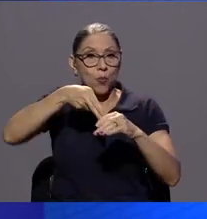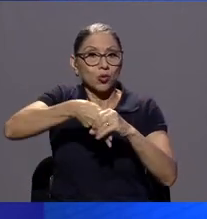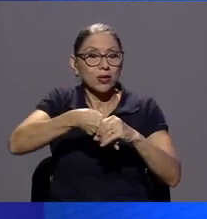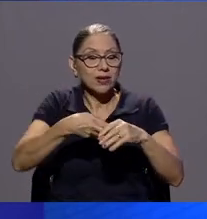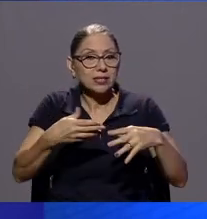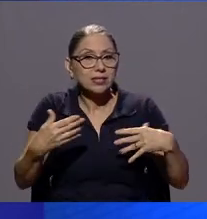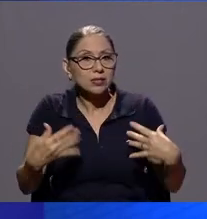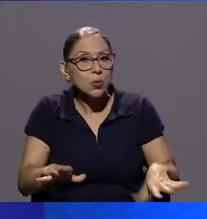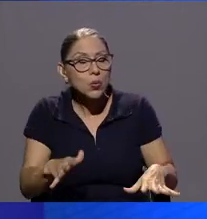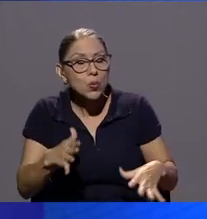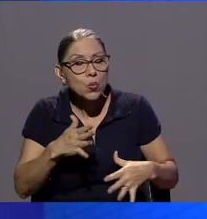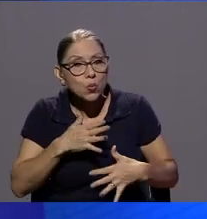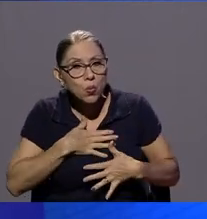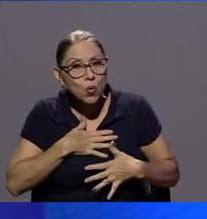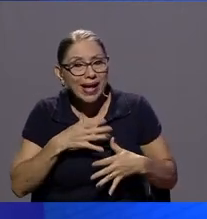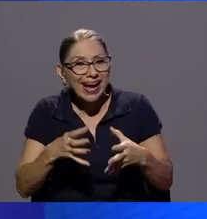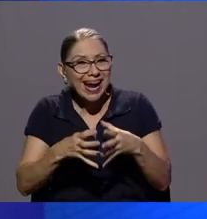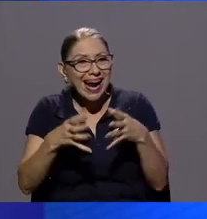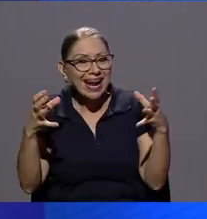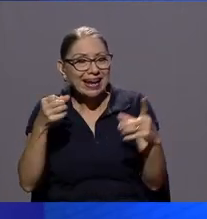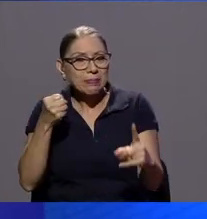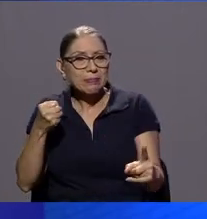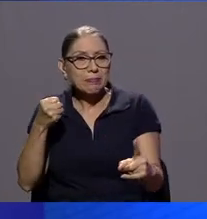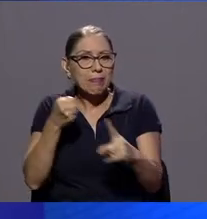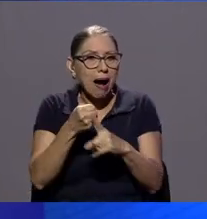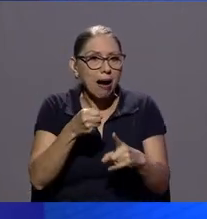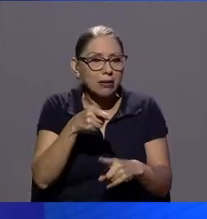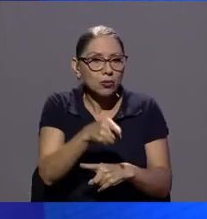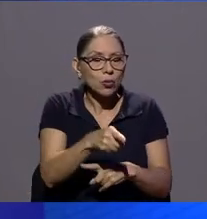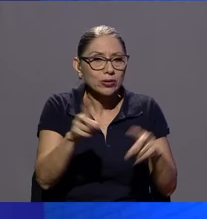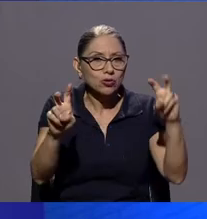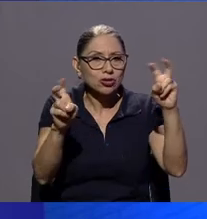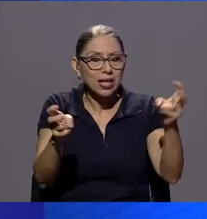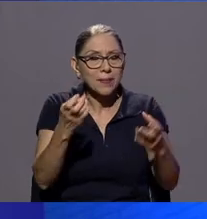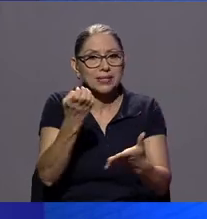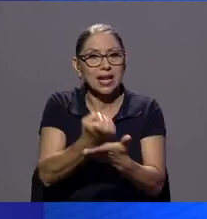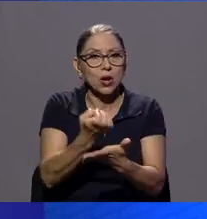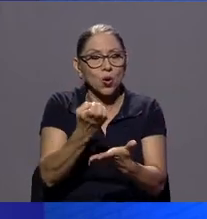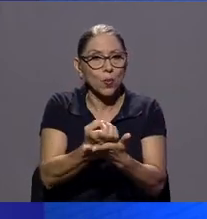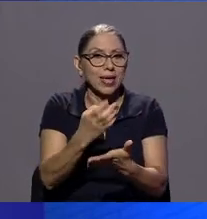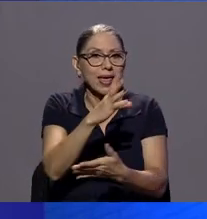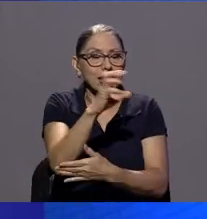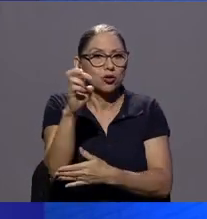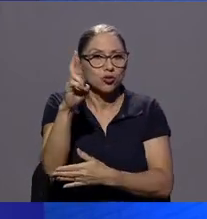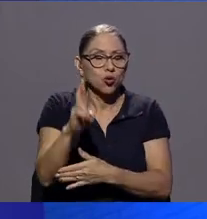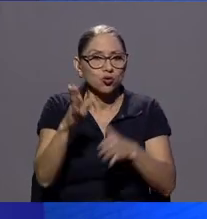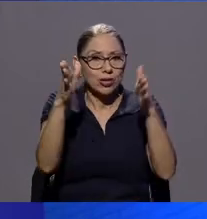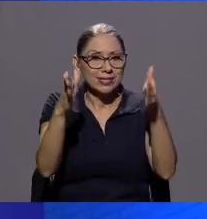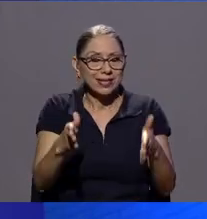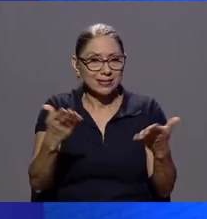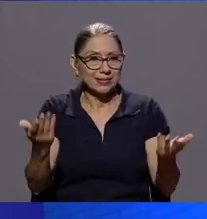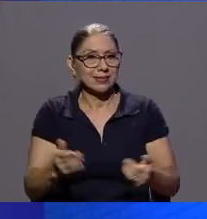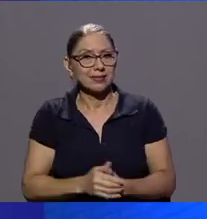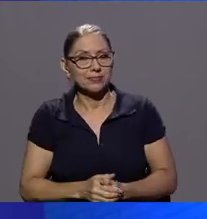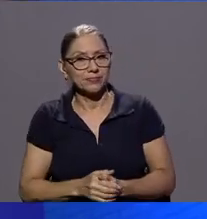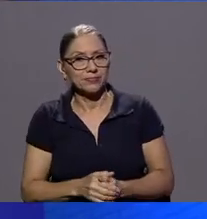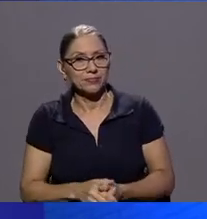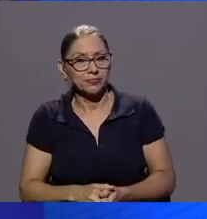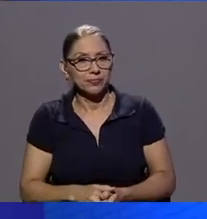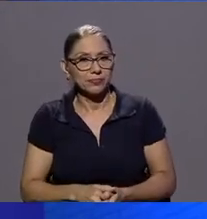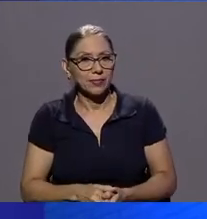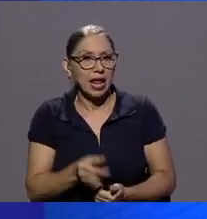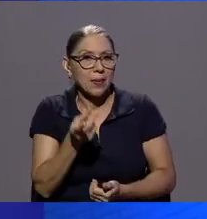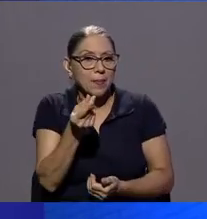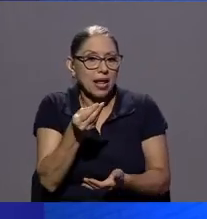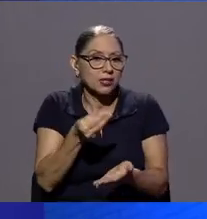enorme pero enorme que tienen estos temas en la economía de los de los y las costarricenses el precio del arroz